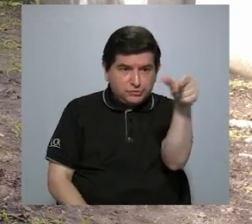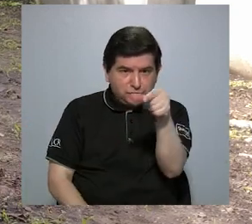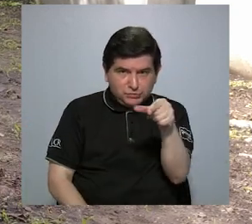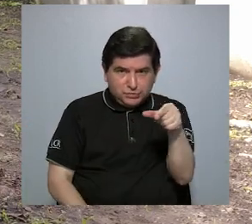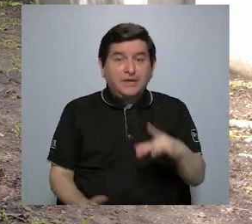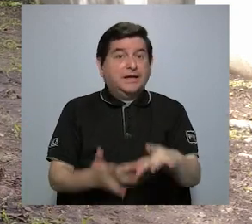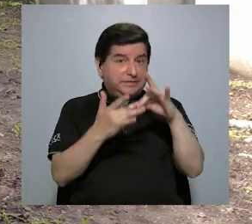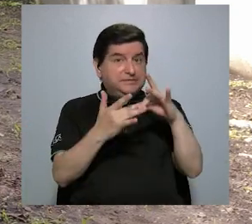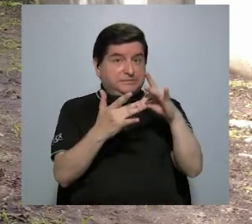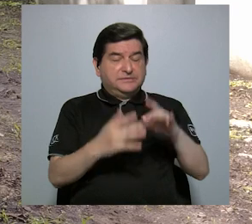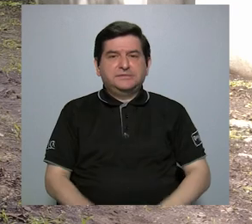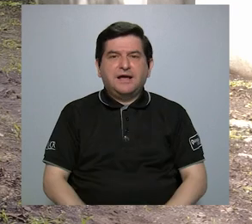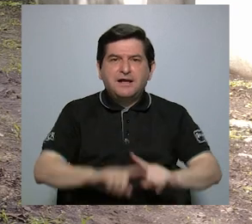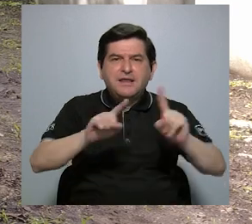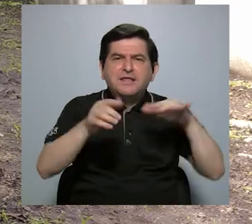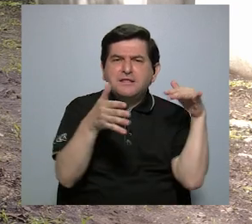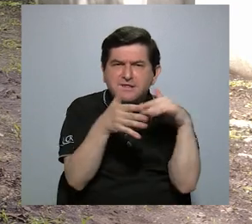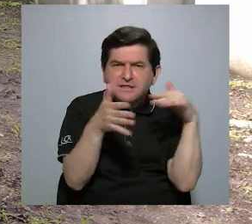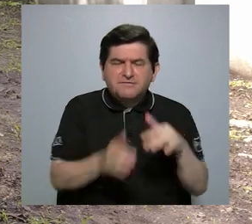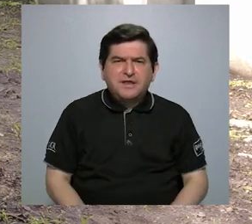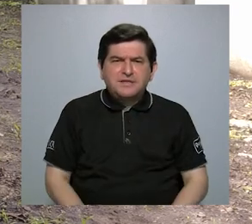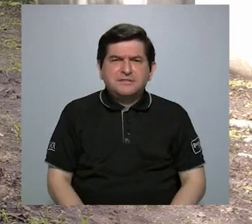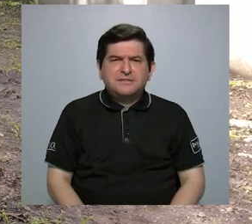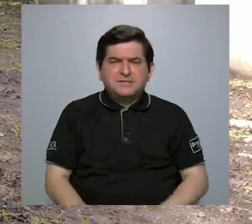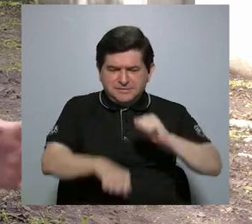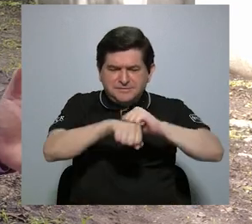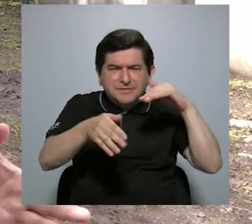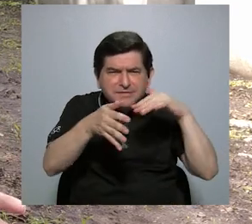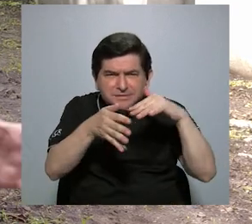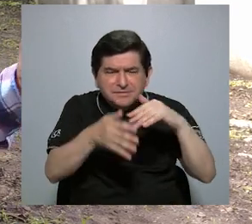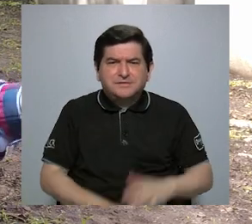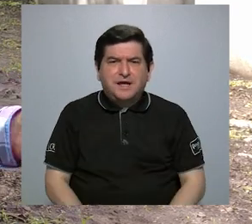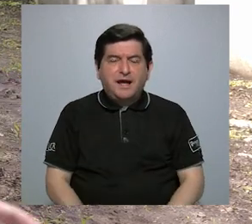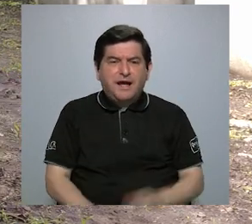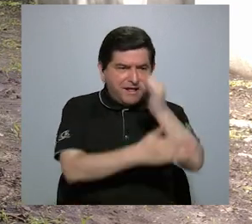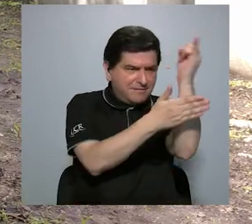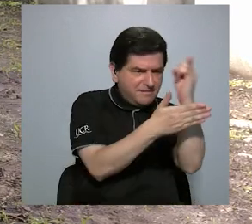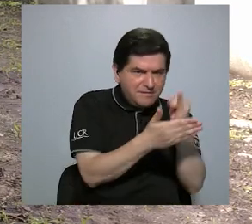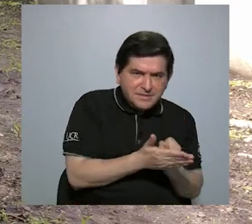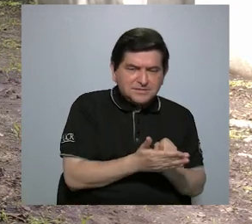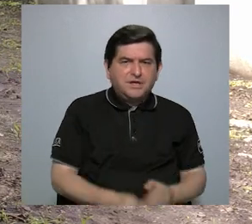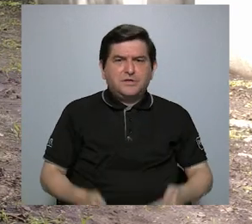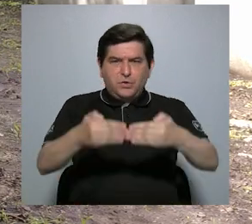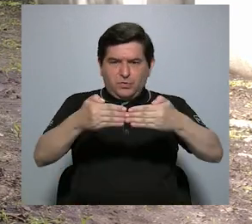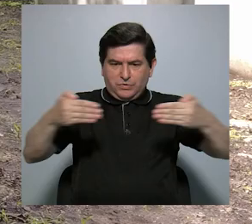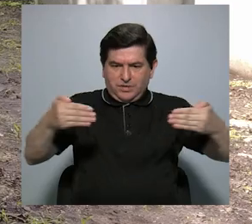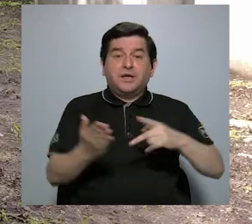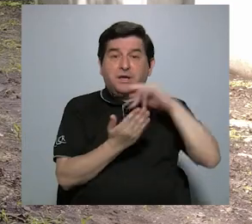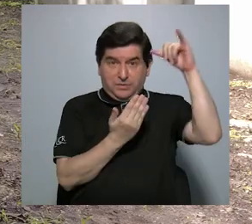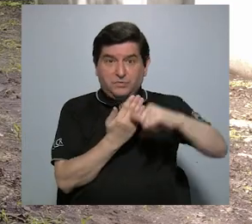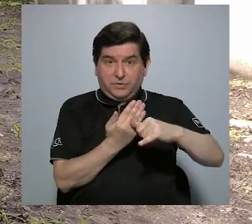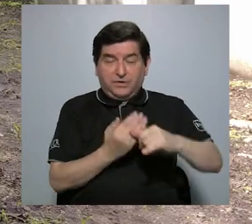microcuenca en particular, y diferentes estudios a nivel geológico también, se logró diseñar este dique, este proyecto,